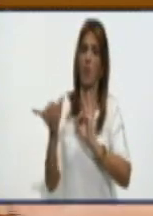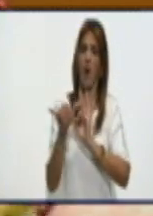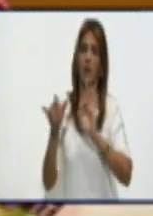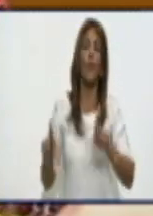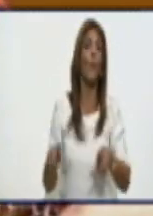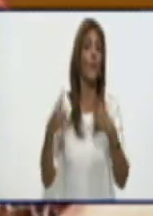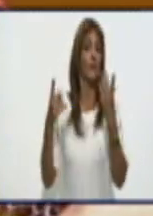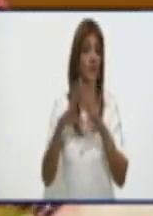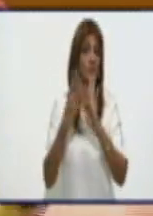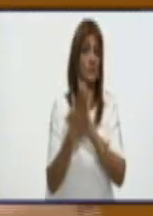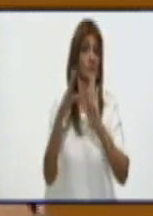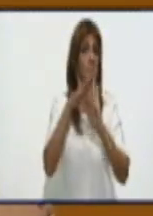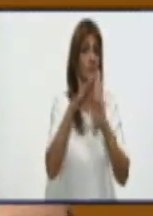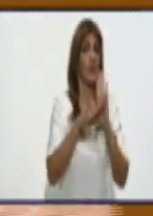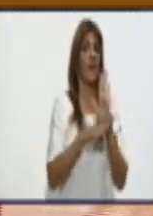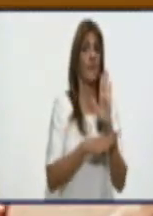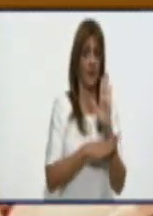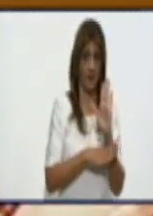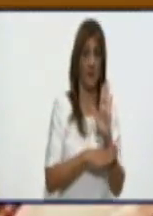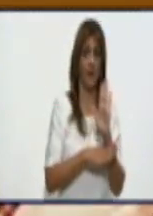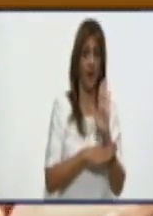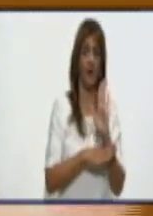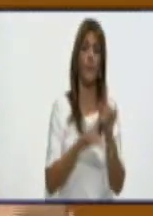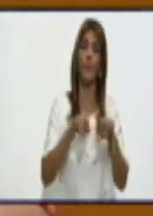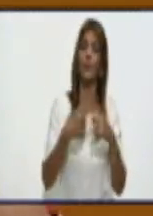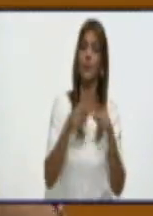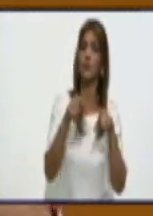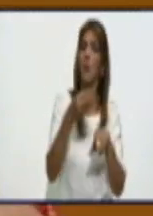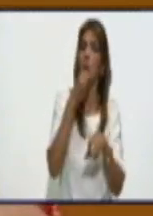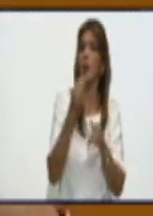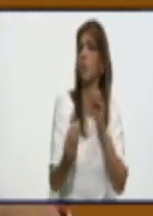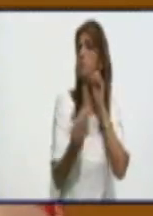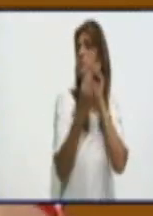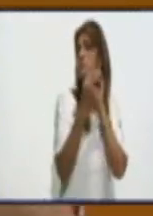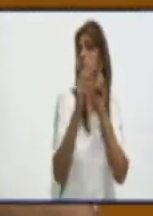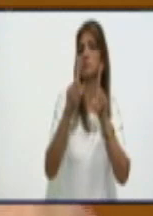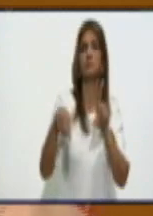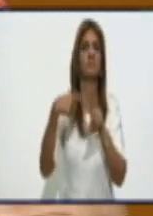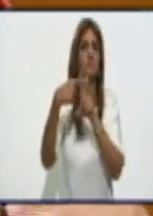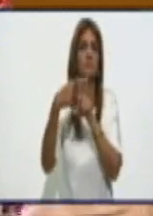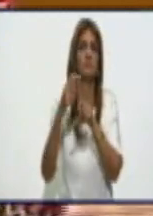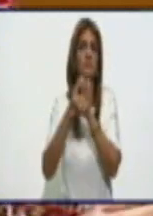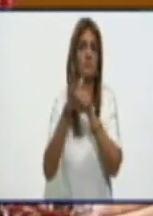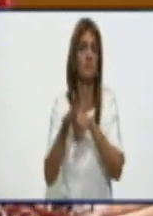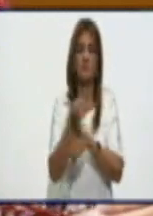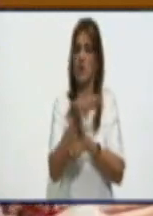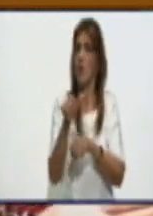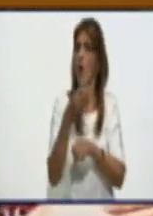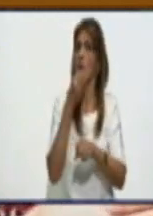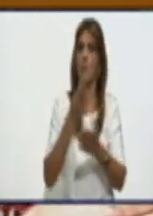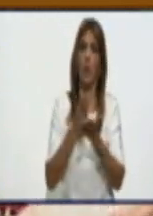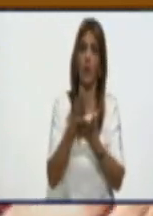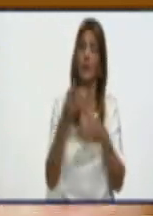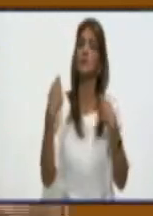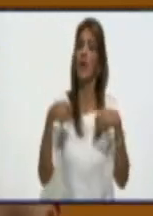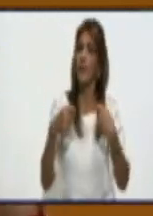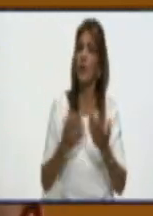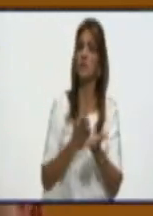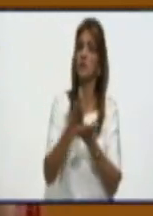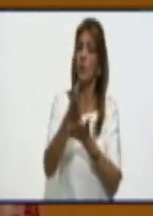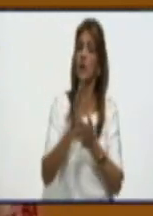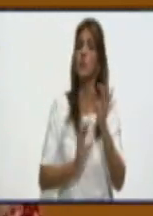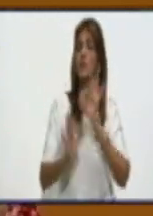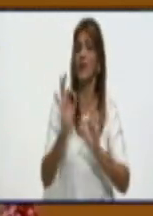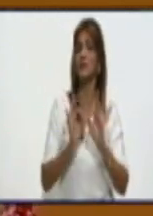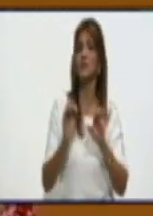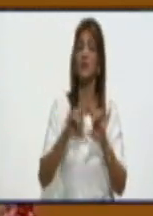quedar totalmente inmunizada y que yo no corra riesgo. Por eso es la importancia, reiteramos, que hay que seguirse cuidando porque además, tal